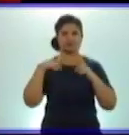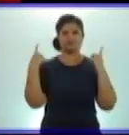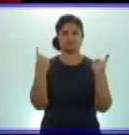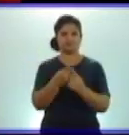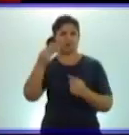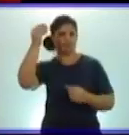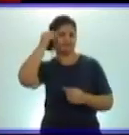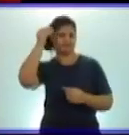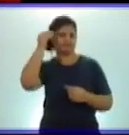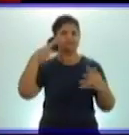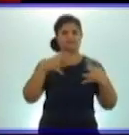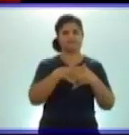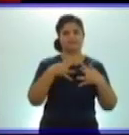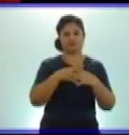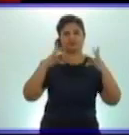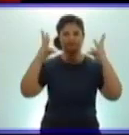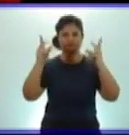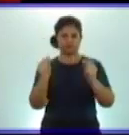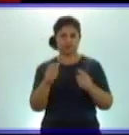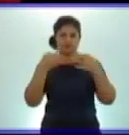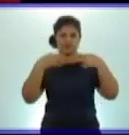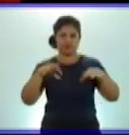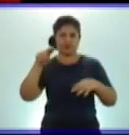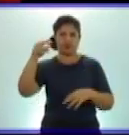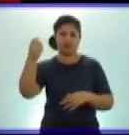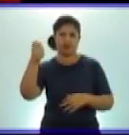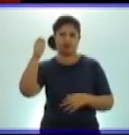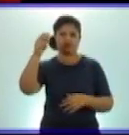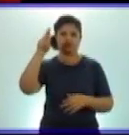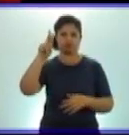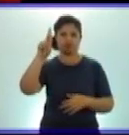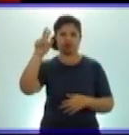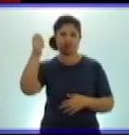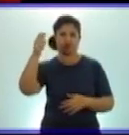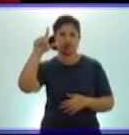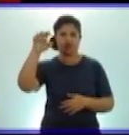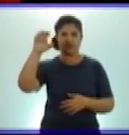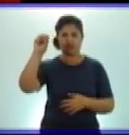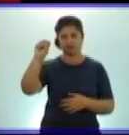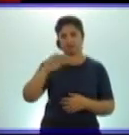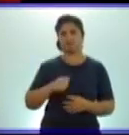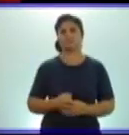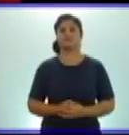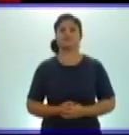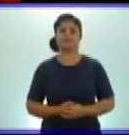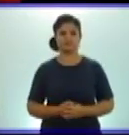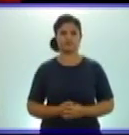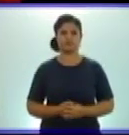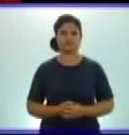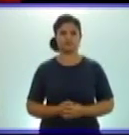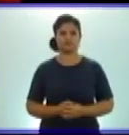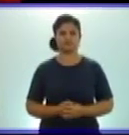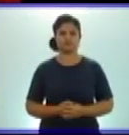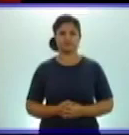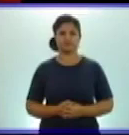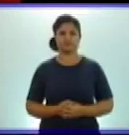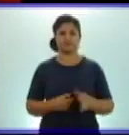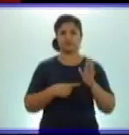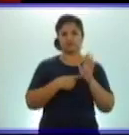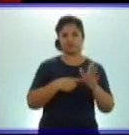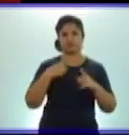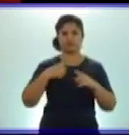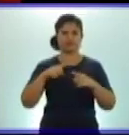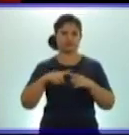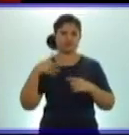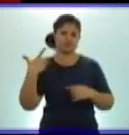naturales de 5 y 6 lugares. Y proponerles además algunos ejercicios que podrán realizar en